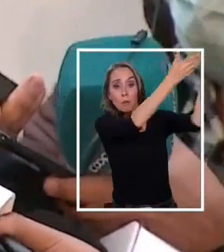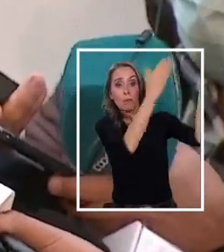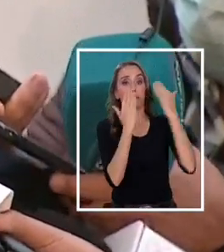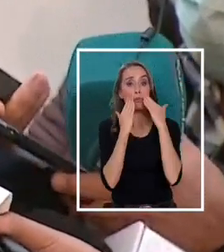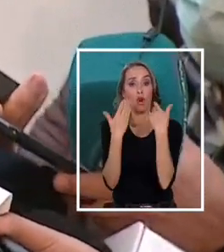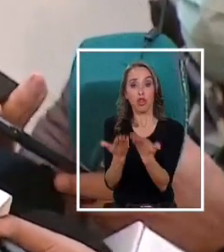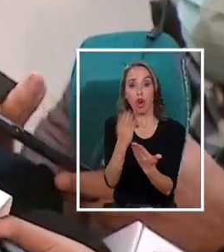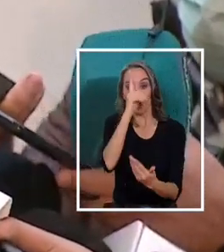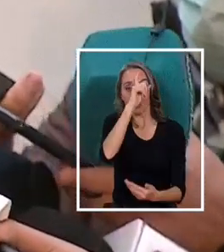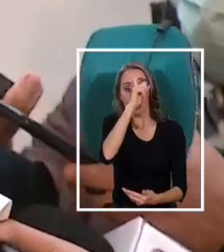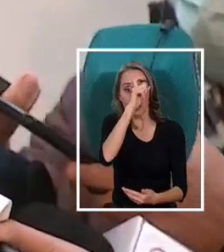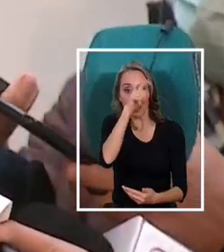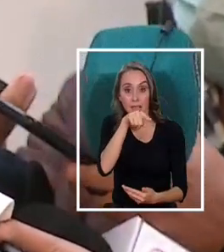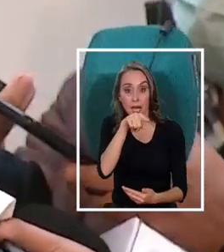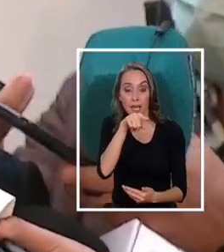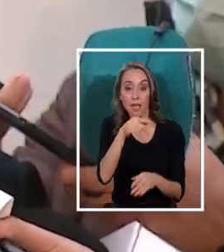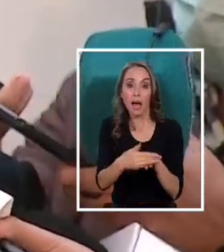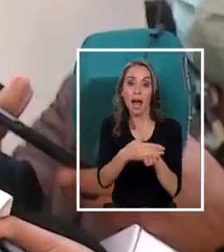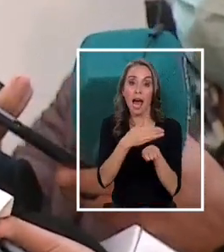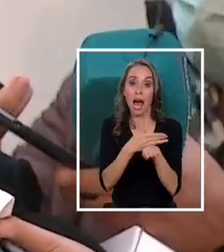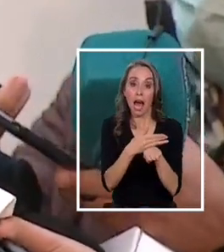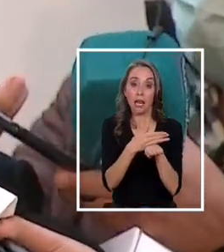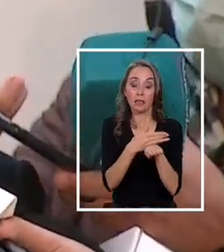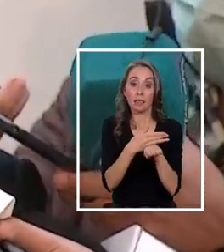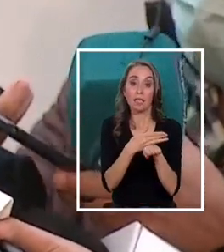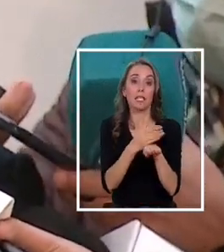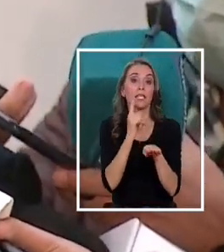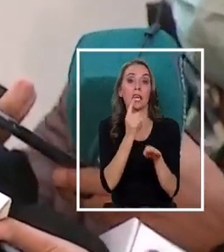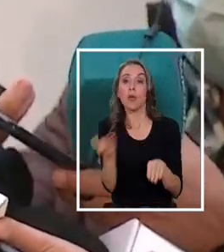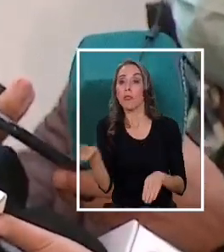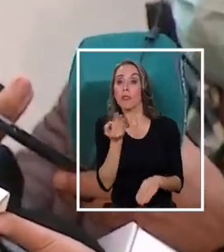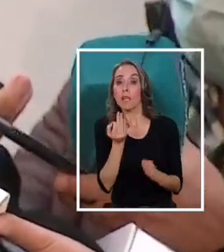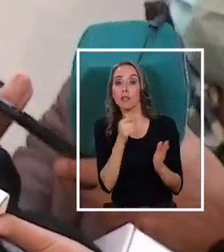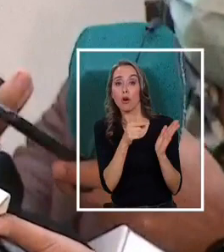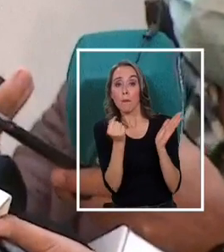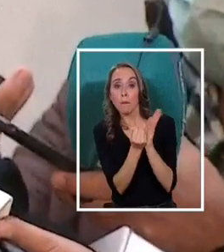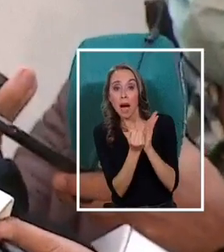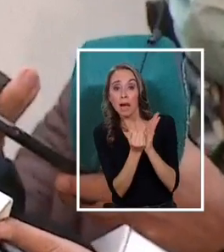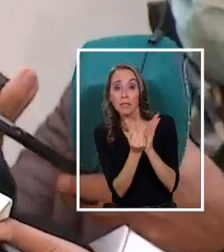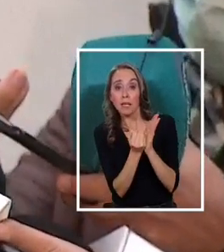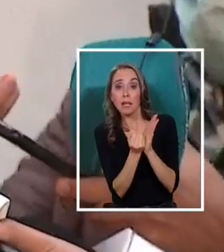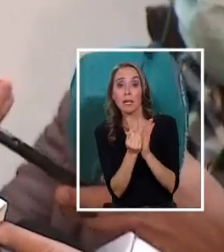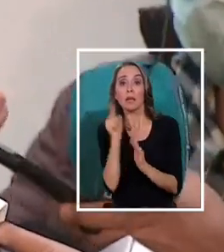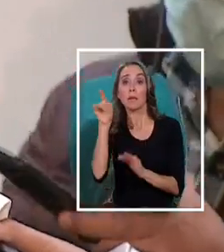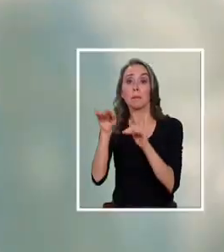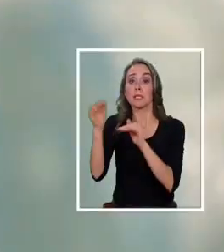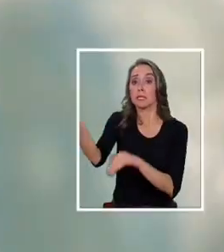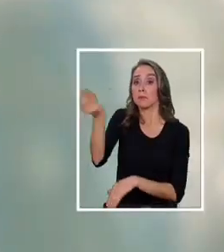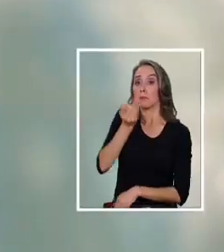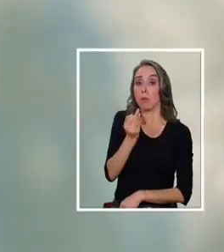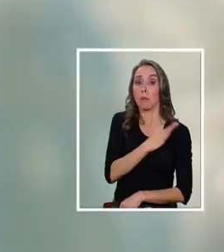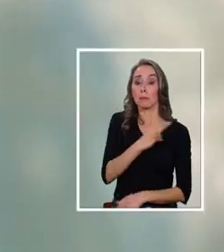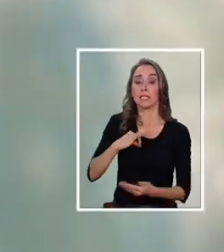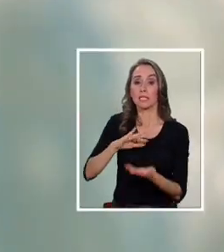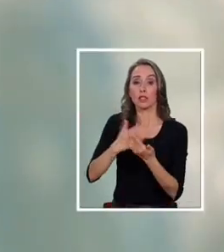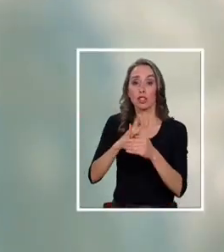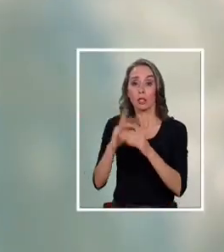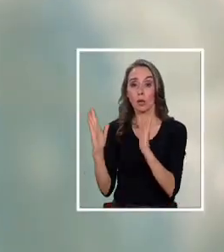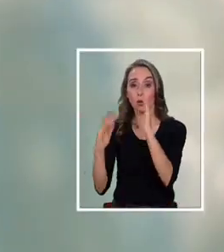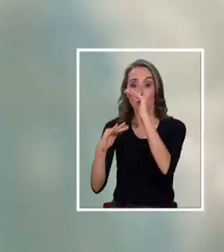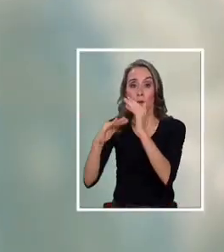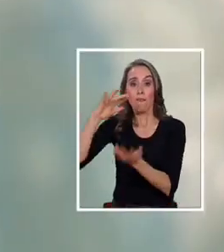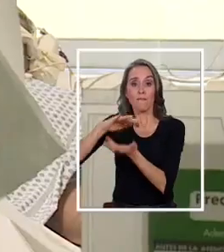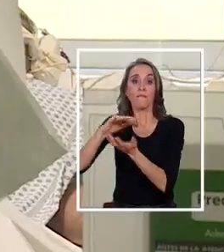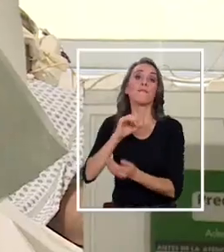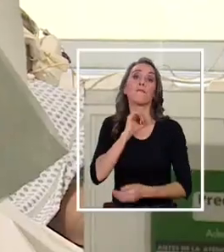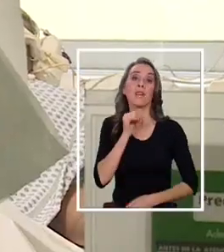han sido previamente indicados o intrudidos por el Ministerio de Salud. Los ventiladores